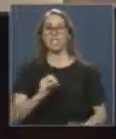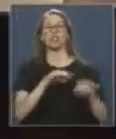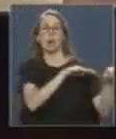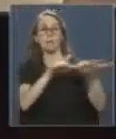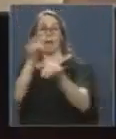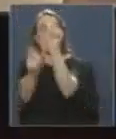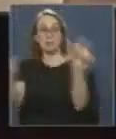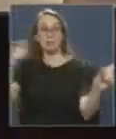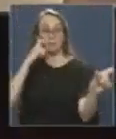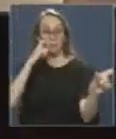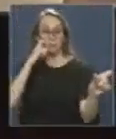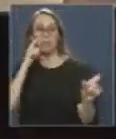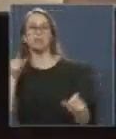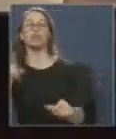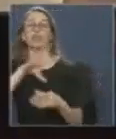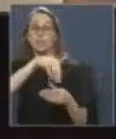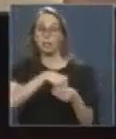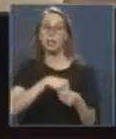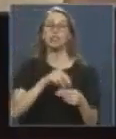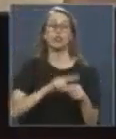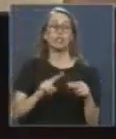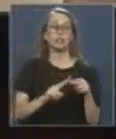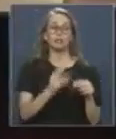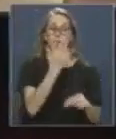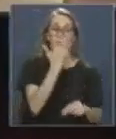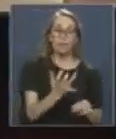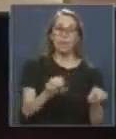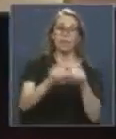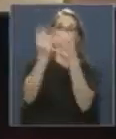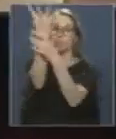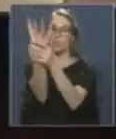cualquiera de los actos perpetrados con la intención de destruir total y parcialmente a un grupo nacional.